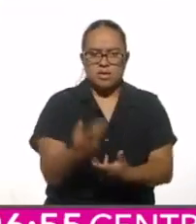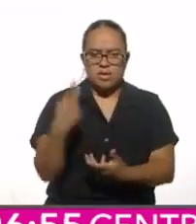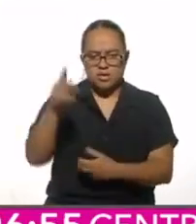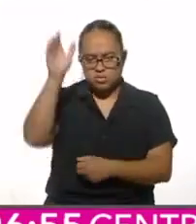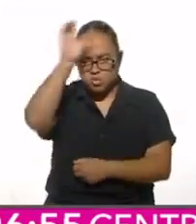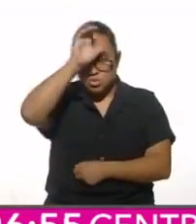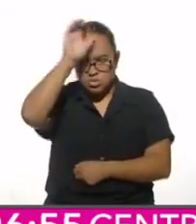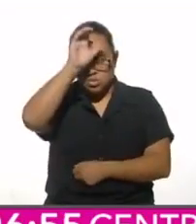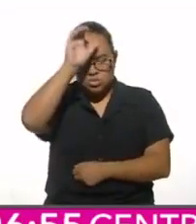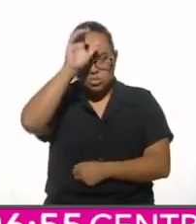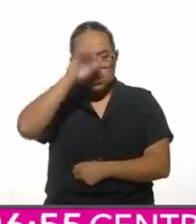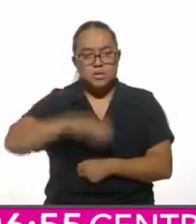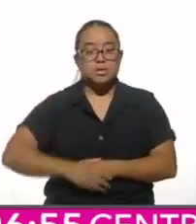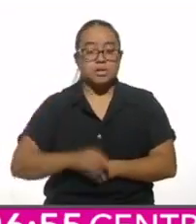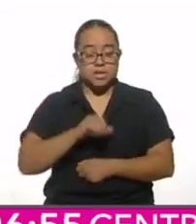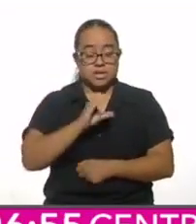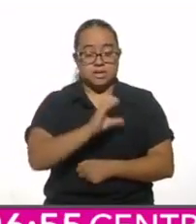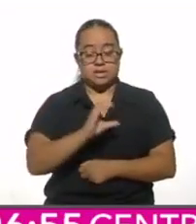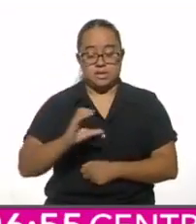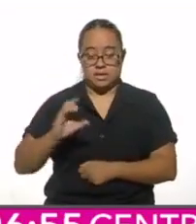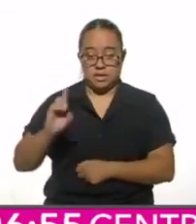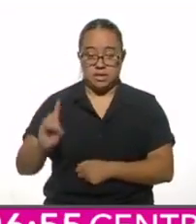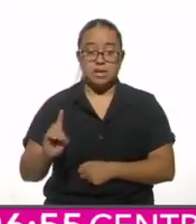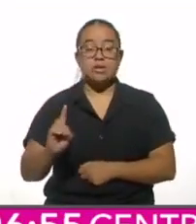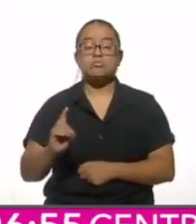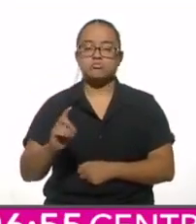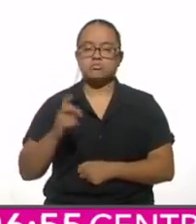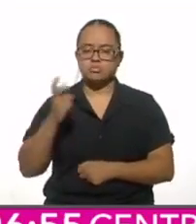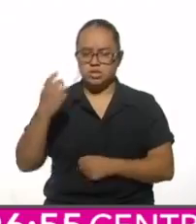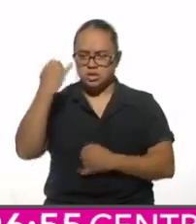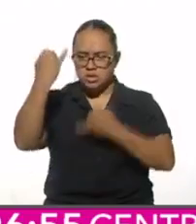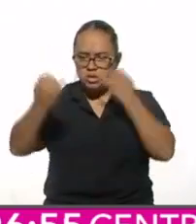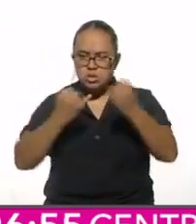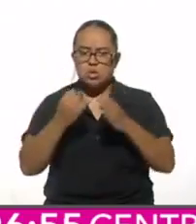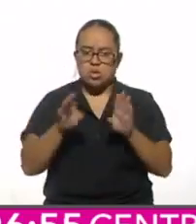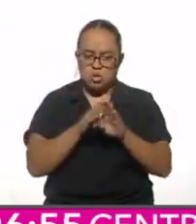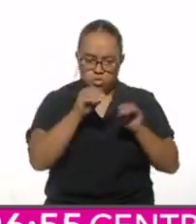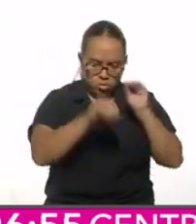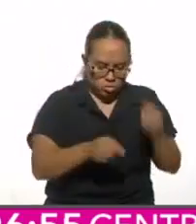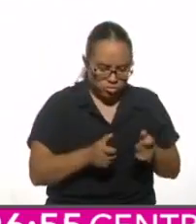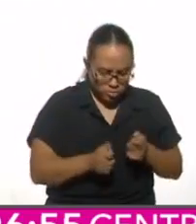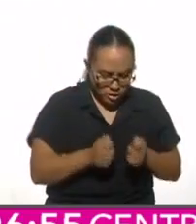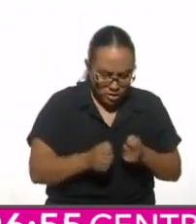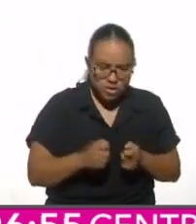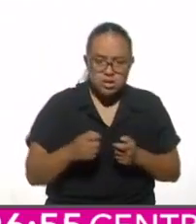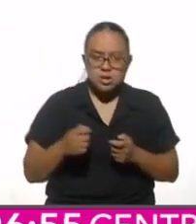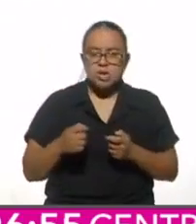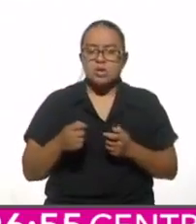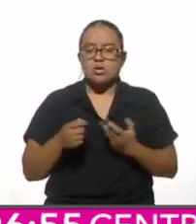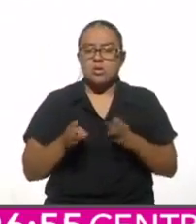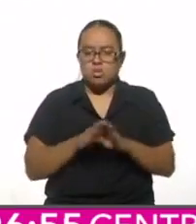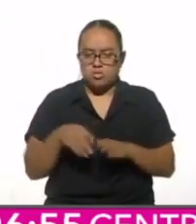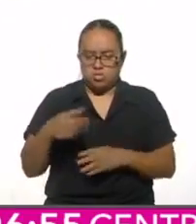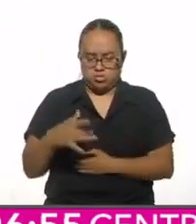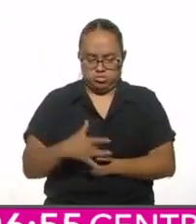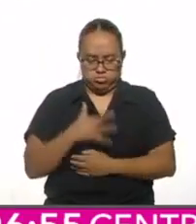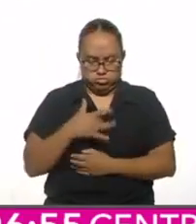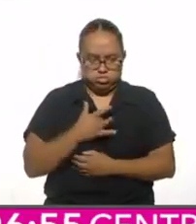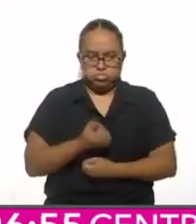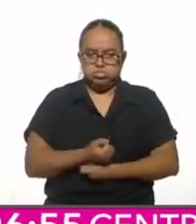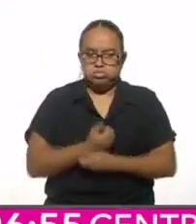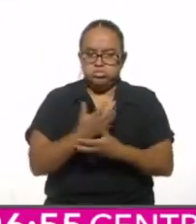y multimedia, el Centro de Cultura Digital cobijó a creadores de videojuegos, experiencias inmersivas y